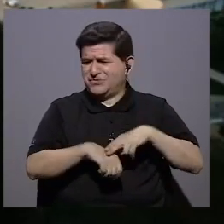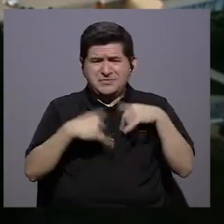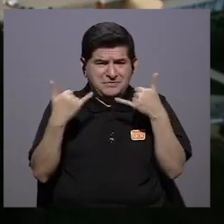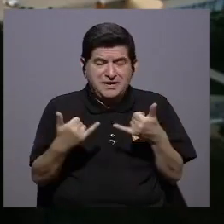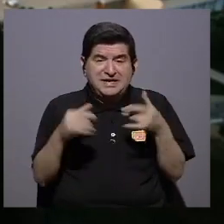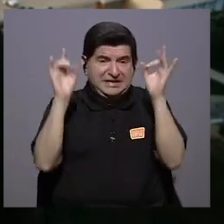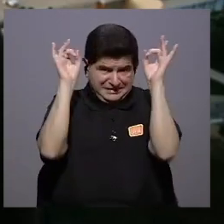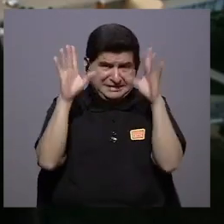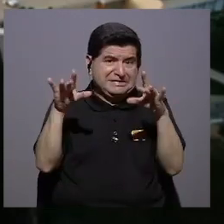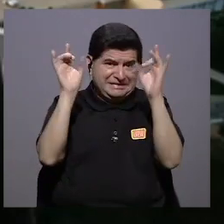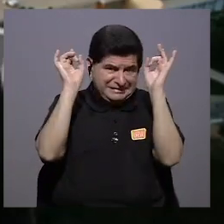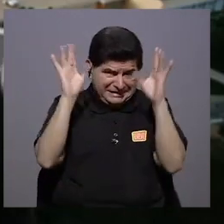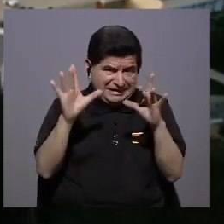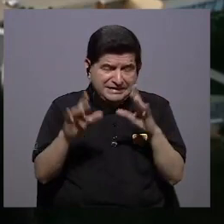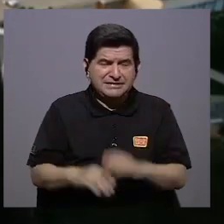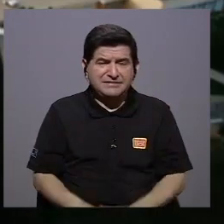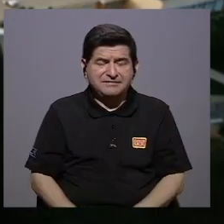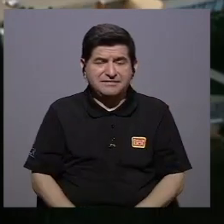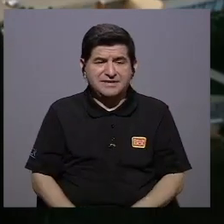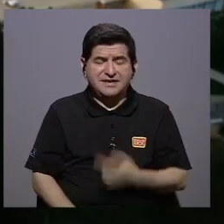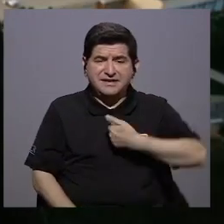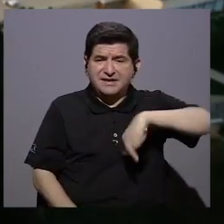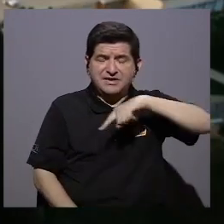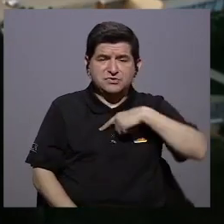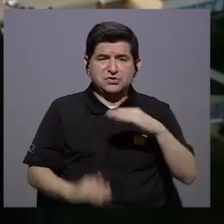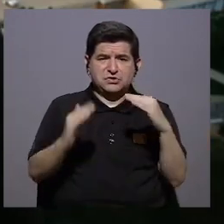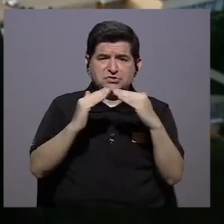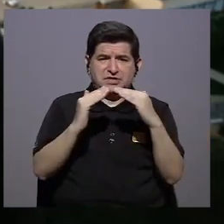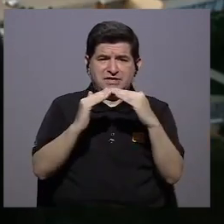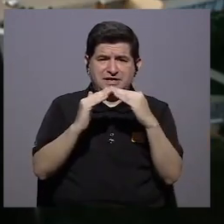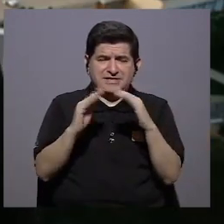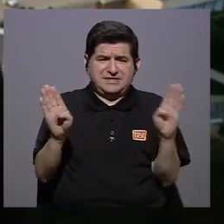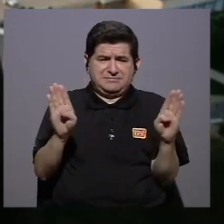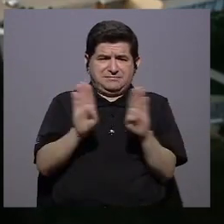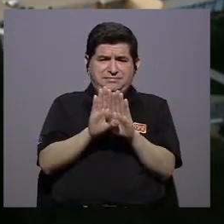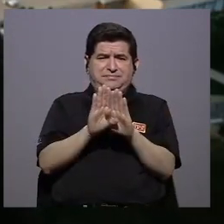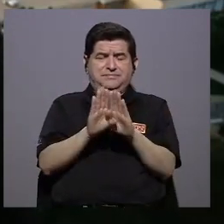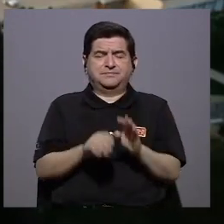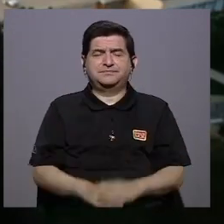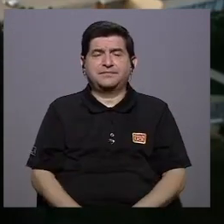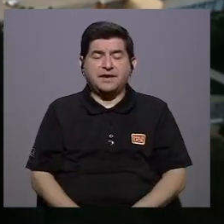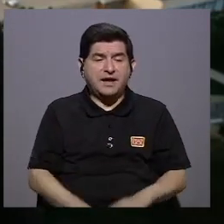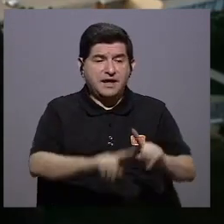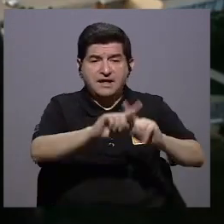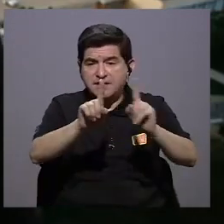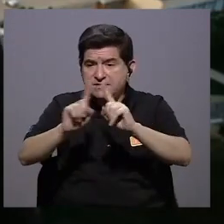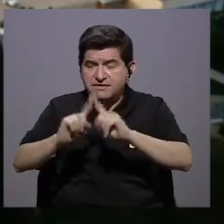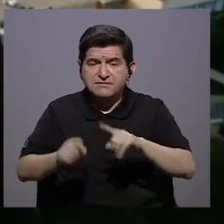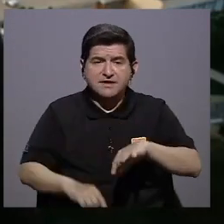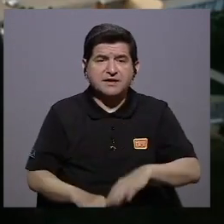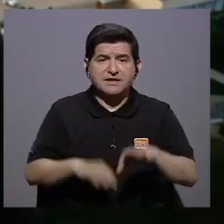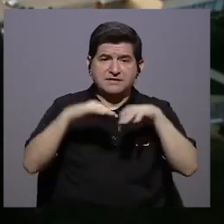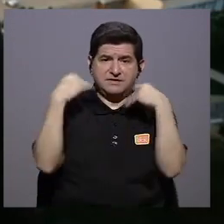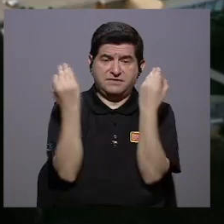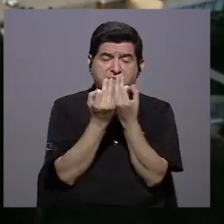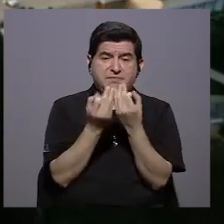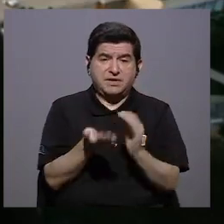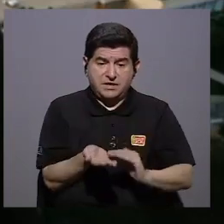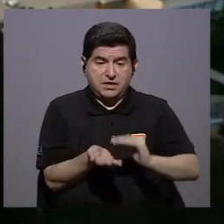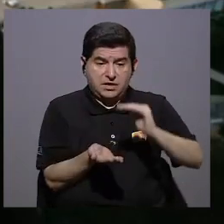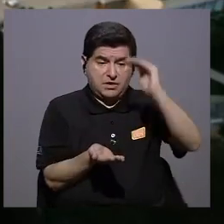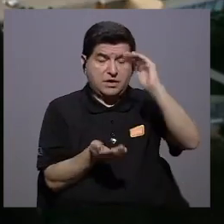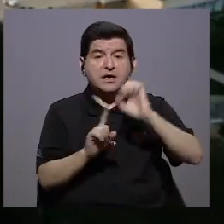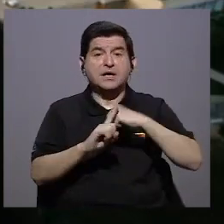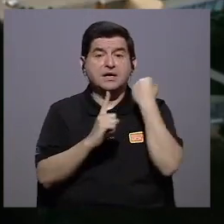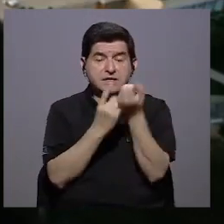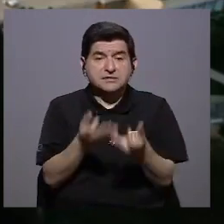anómala y trágica, que nos confina en casa, hace que las diferencias de familia se vean aumentadas. Y